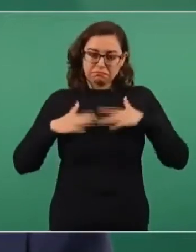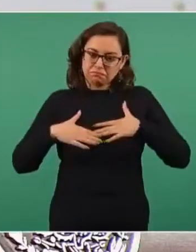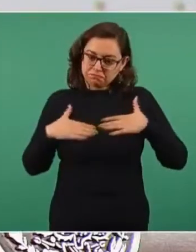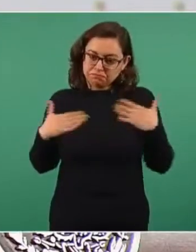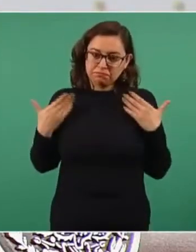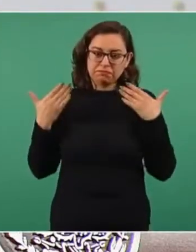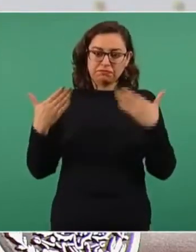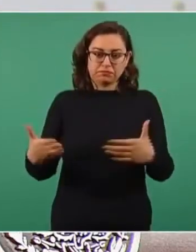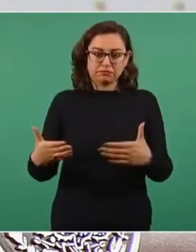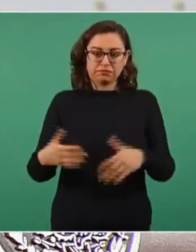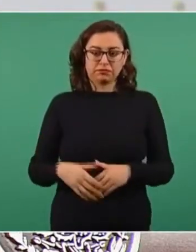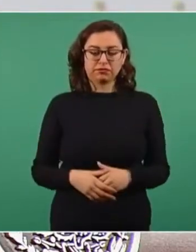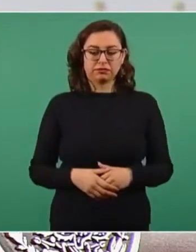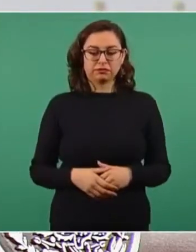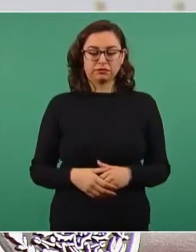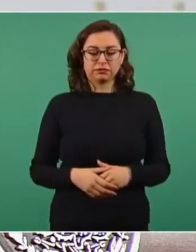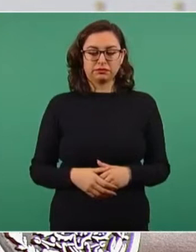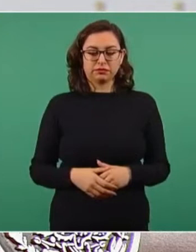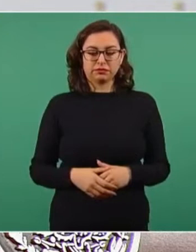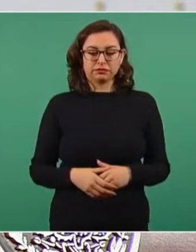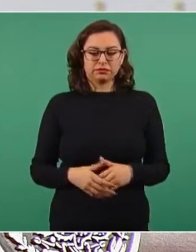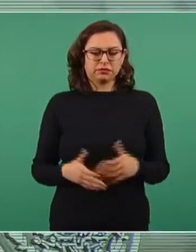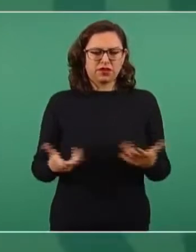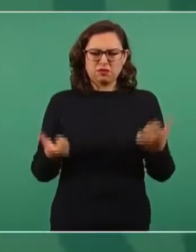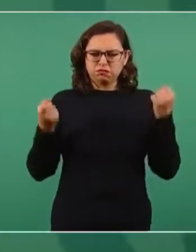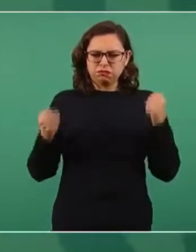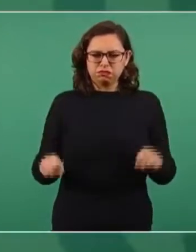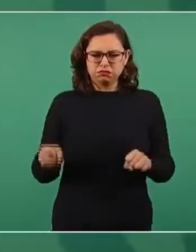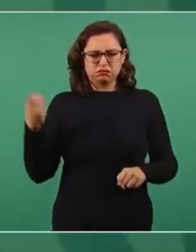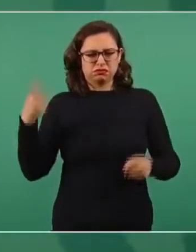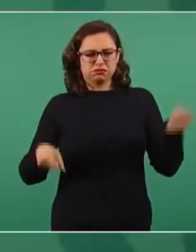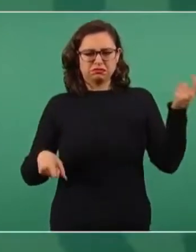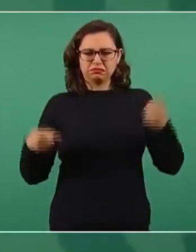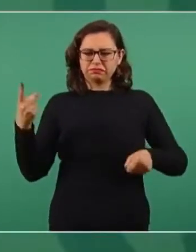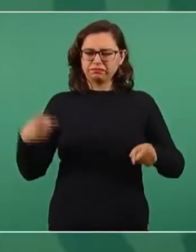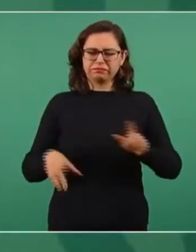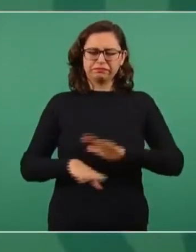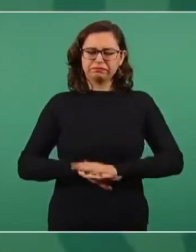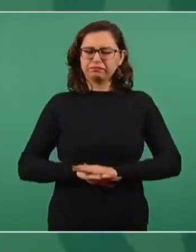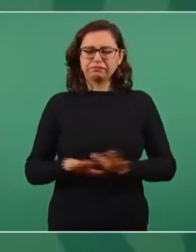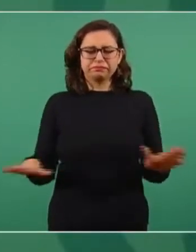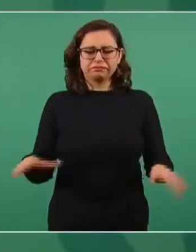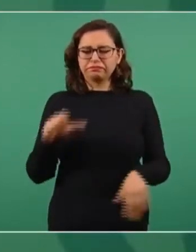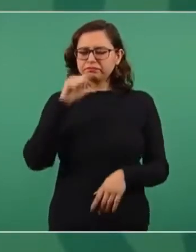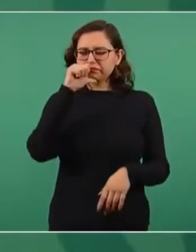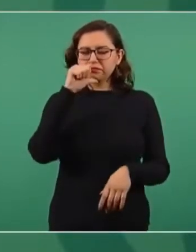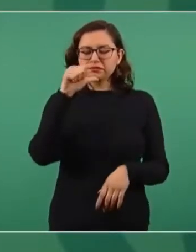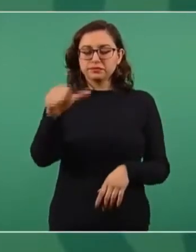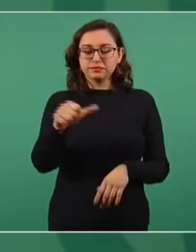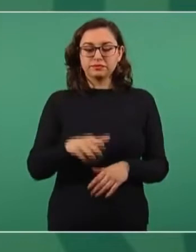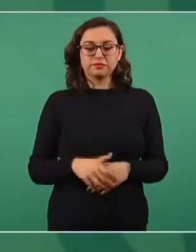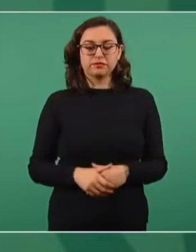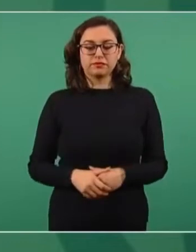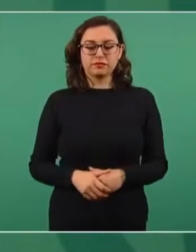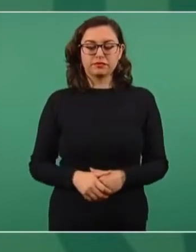no imponer nada, no